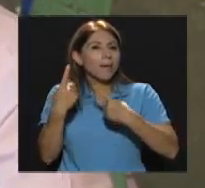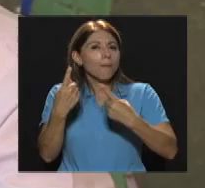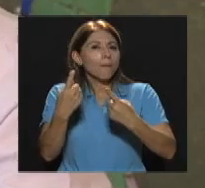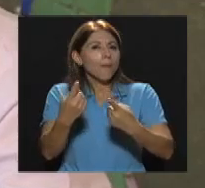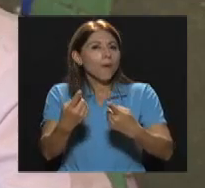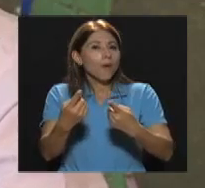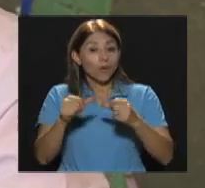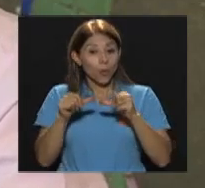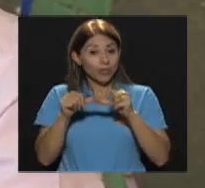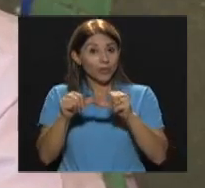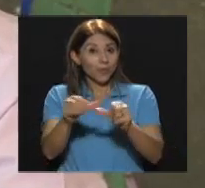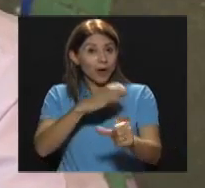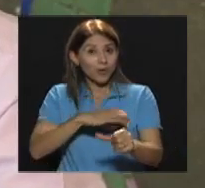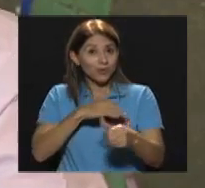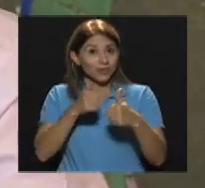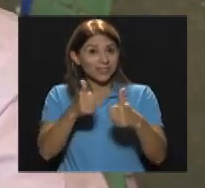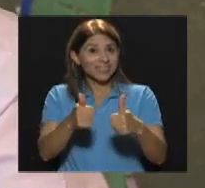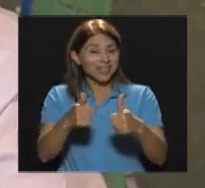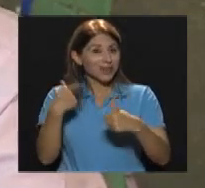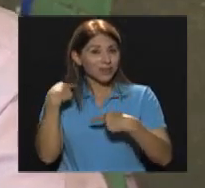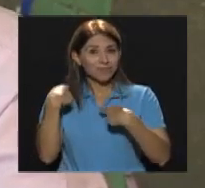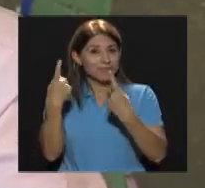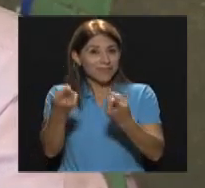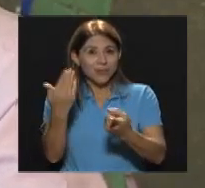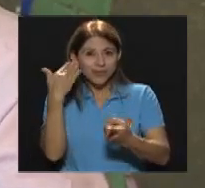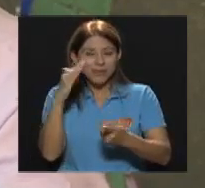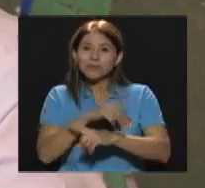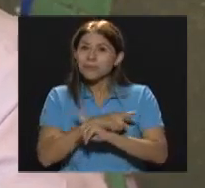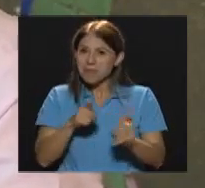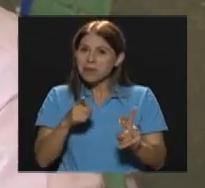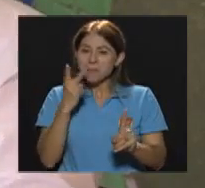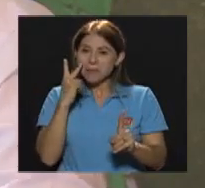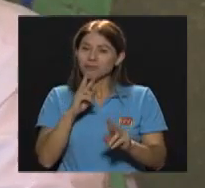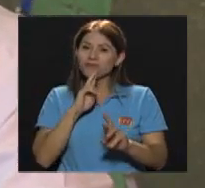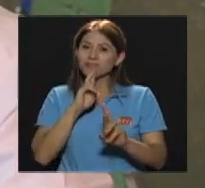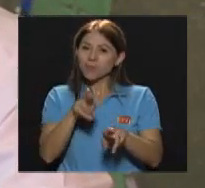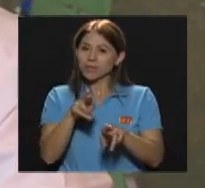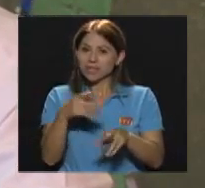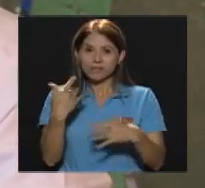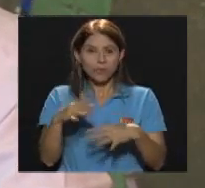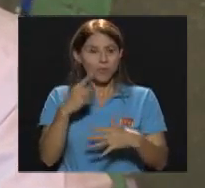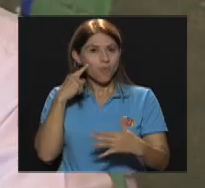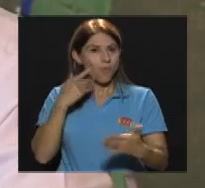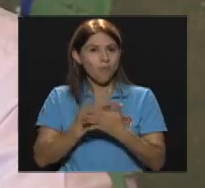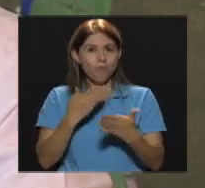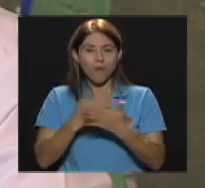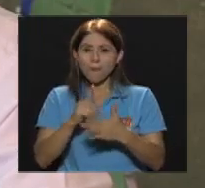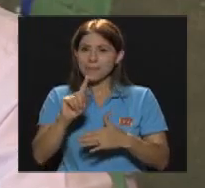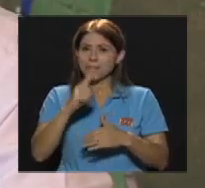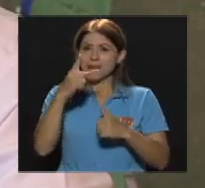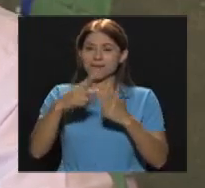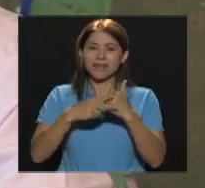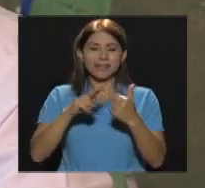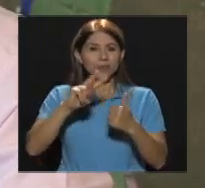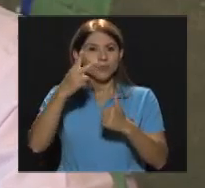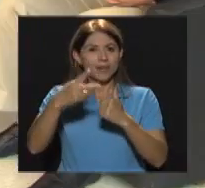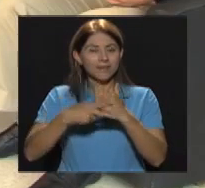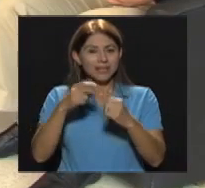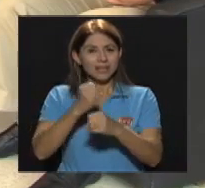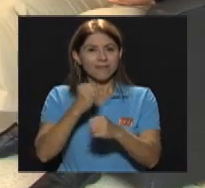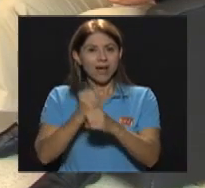las respuestas Son evidentes Desde la primera O segunda sesión De trabajo Con los niños Es resultado Muy cualitativo